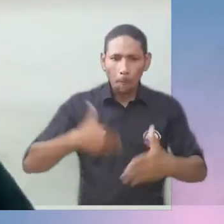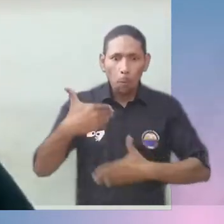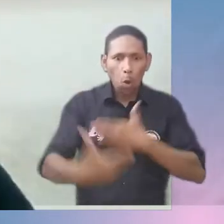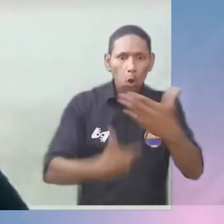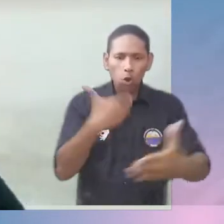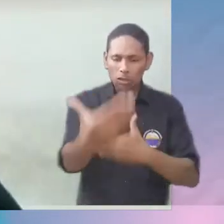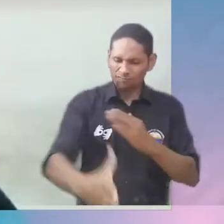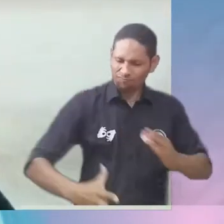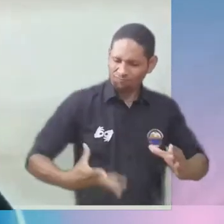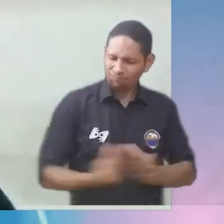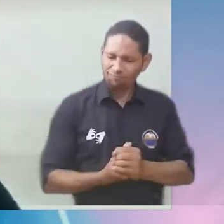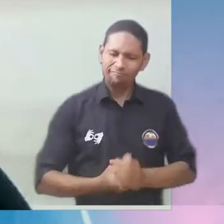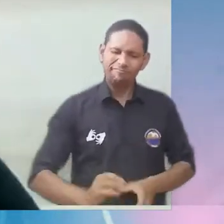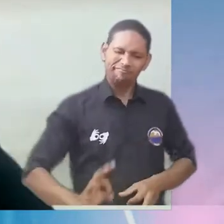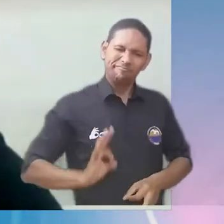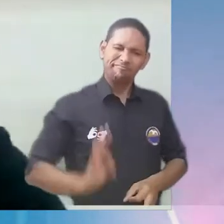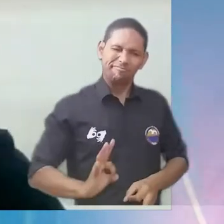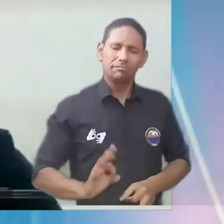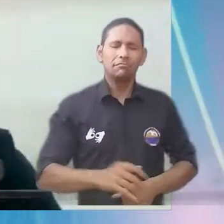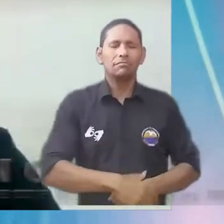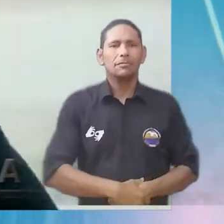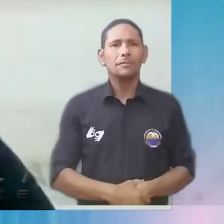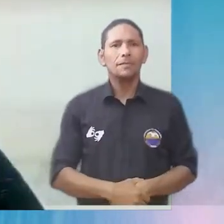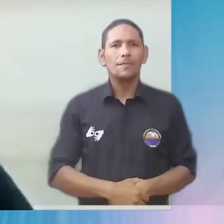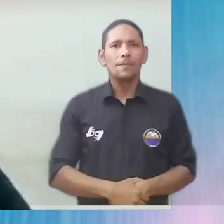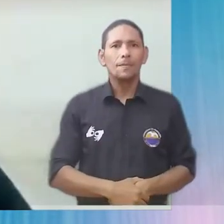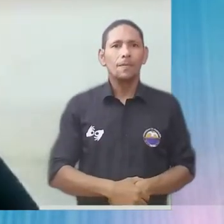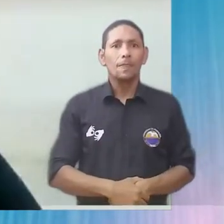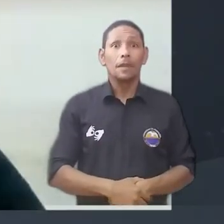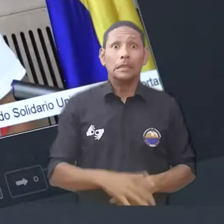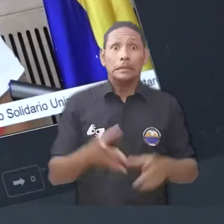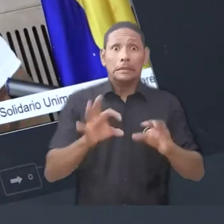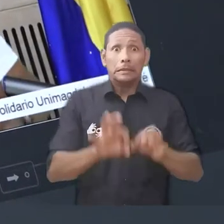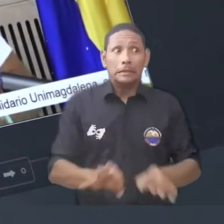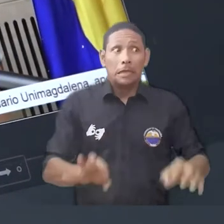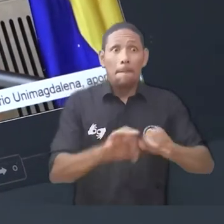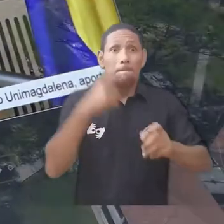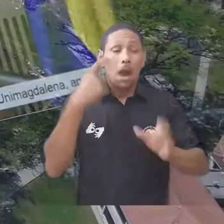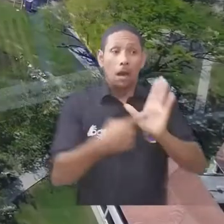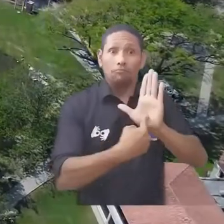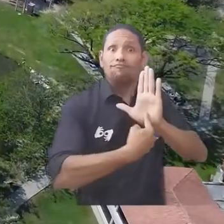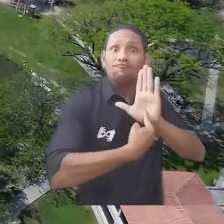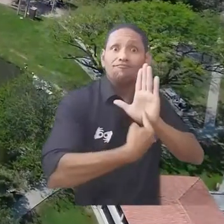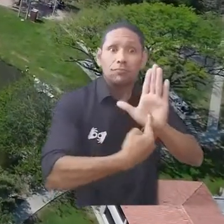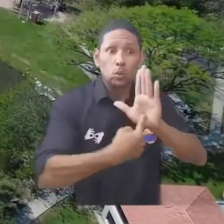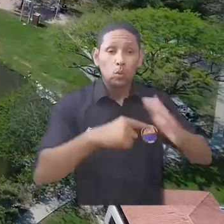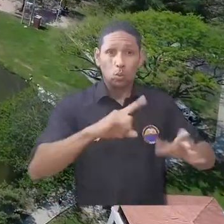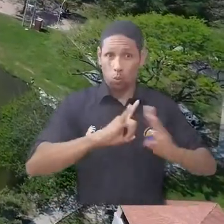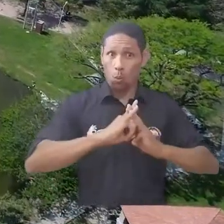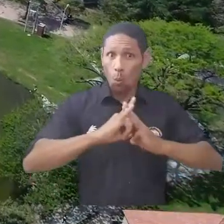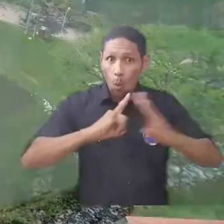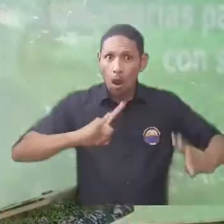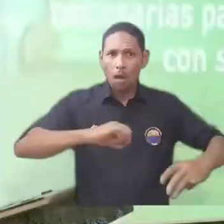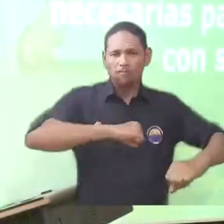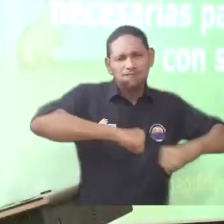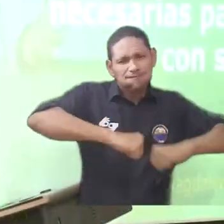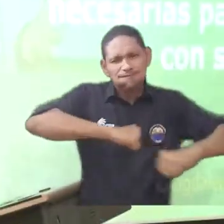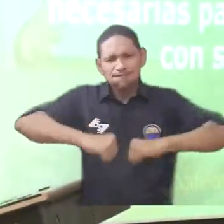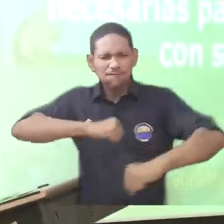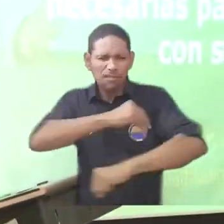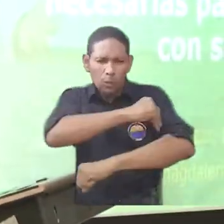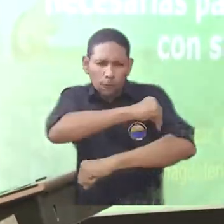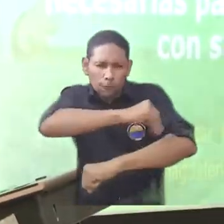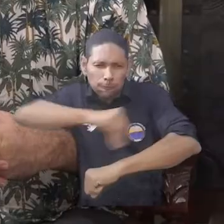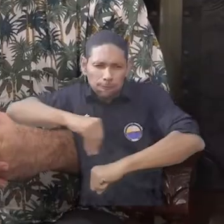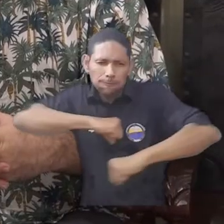esos procesos de inclusión que están en nuestro lema. Resaltando la manera como la alma mater abanderó